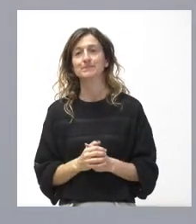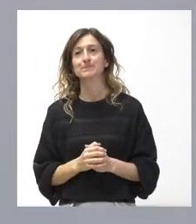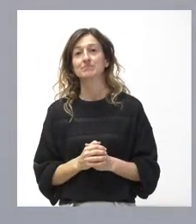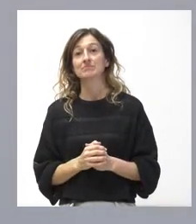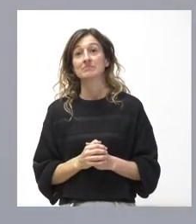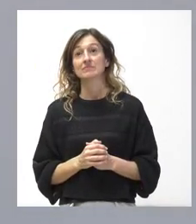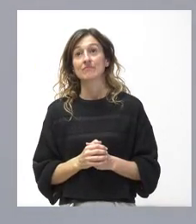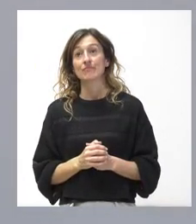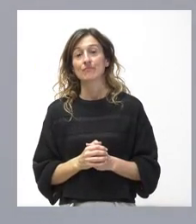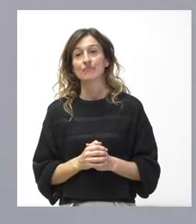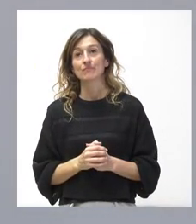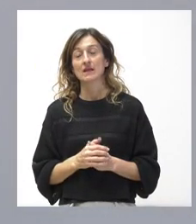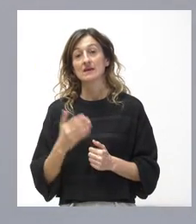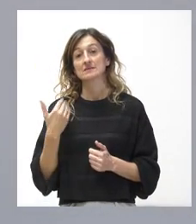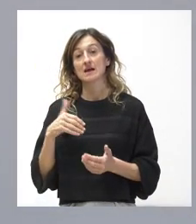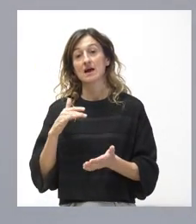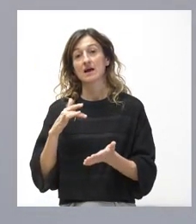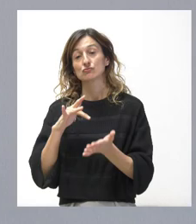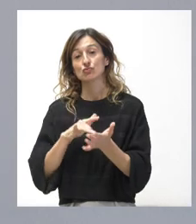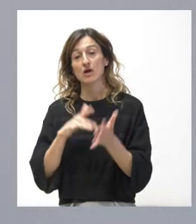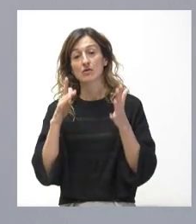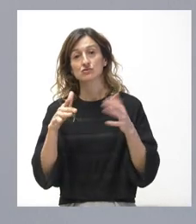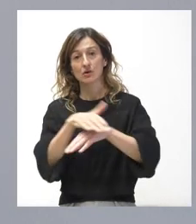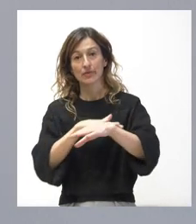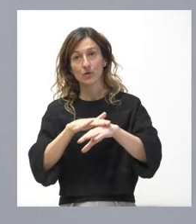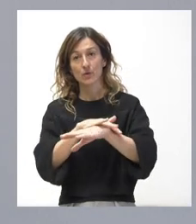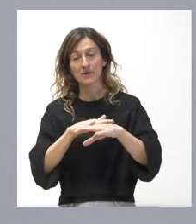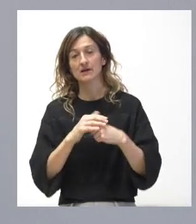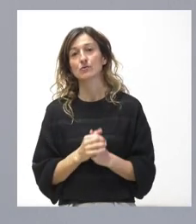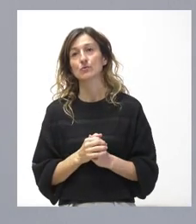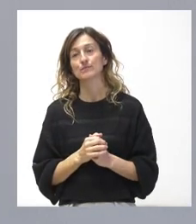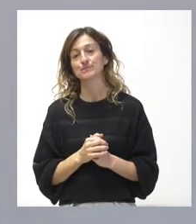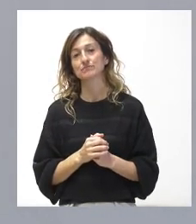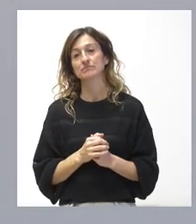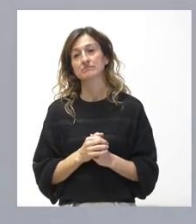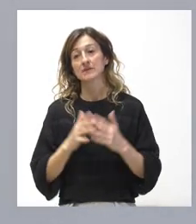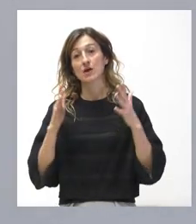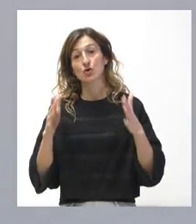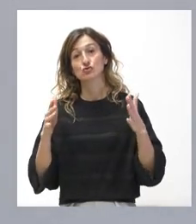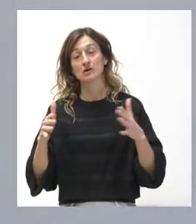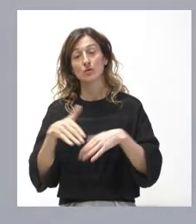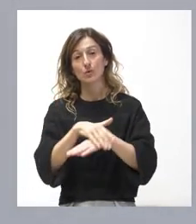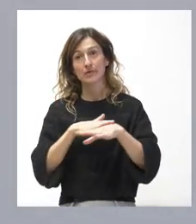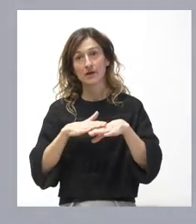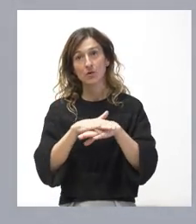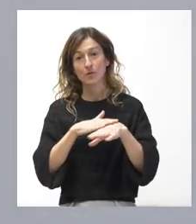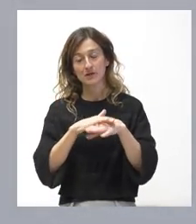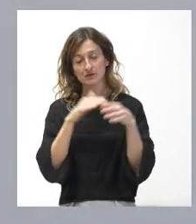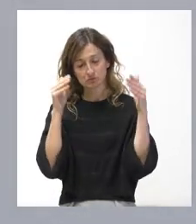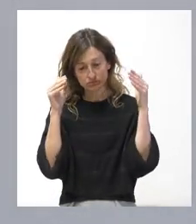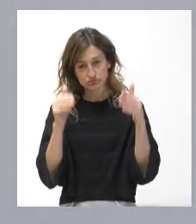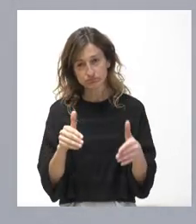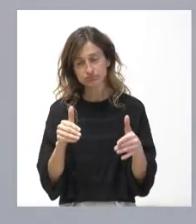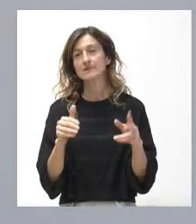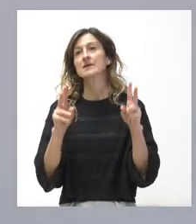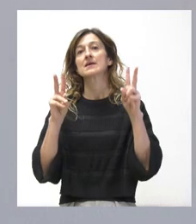celebrado el Consejo de Gobierno. Hemos dedicado una parte de este Consejo de Gobierno a todo lo que tiene